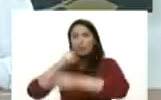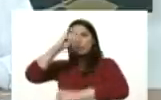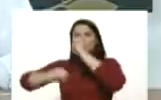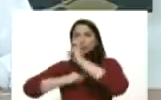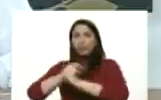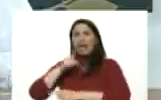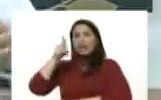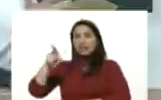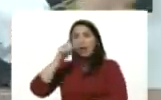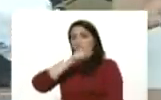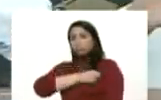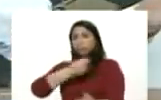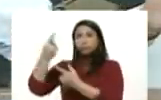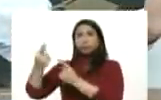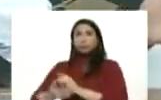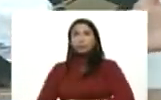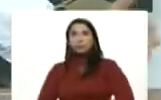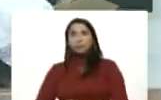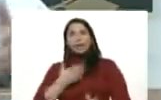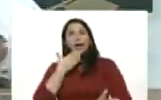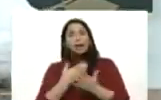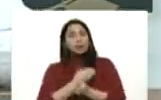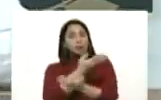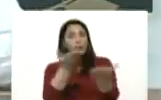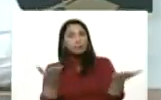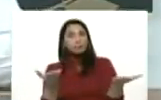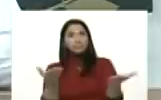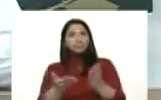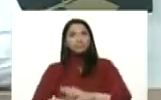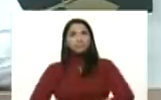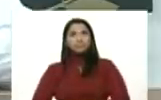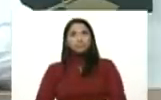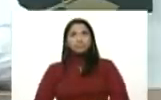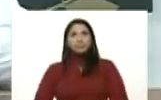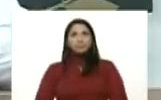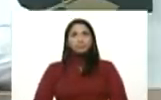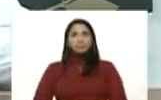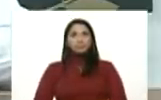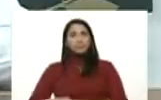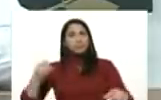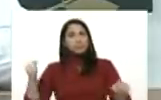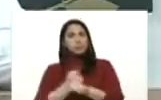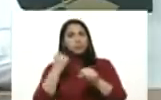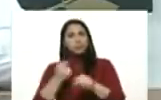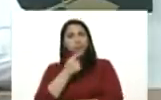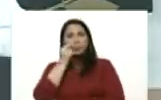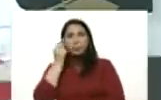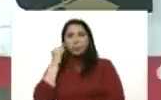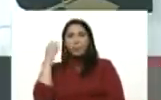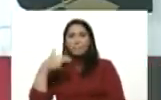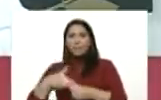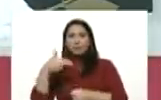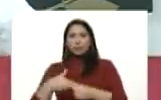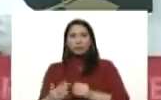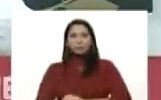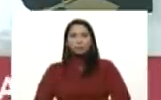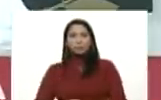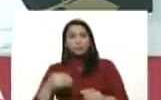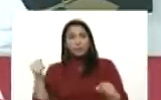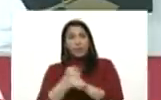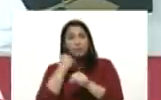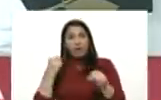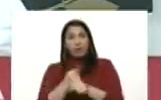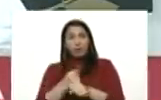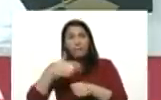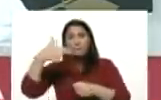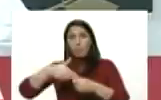llevar agradecer pues a los trabajadores petroleros a los trabajadores de